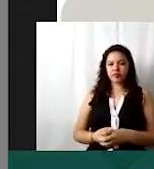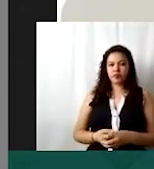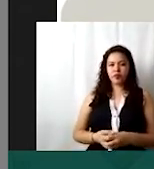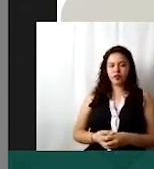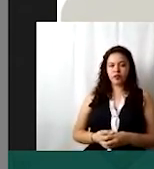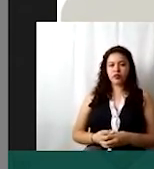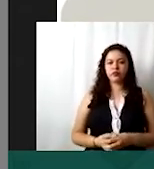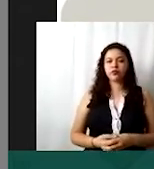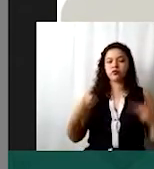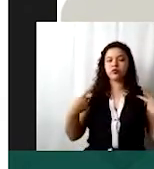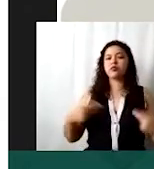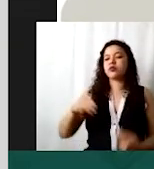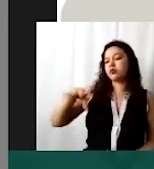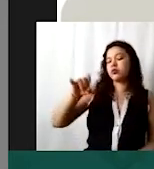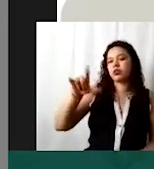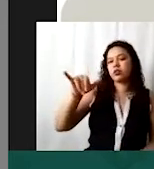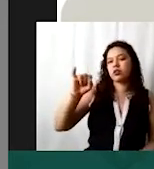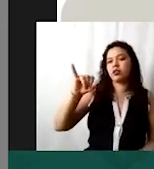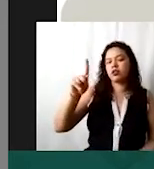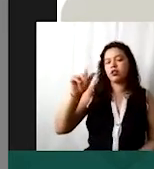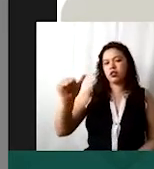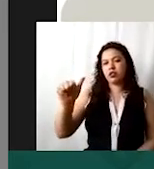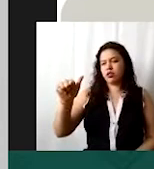personas morales IAP, agregar cuenta.